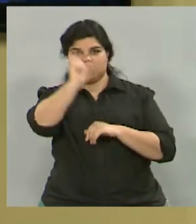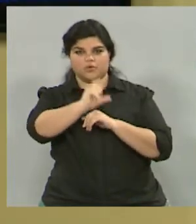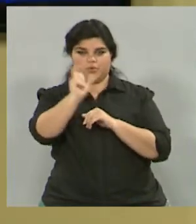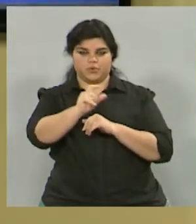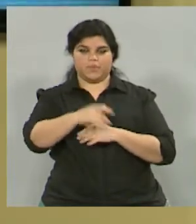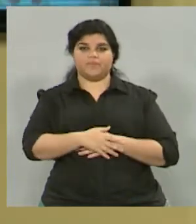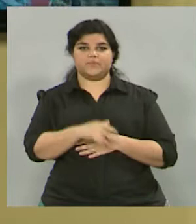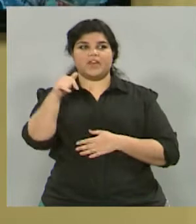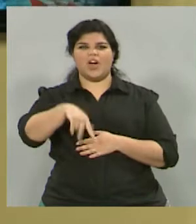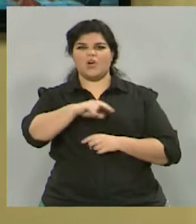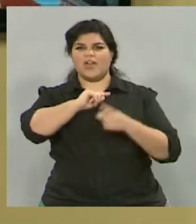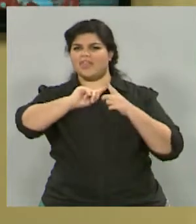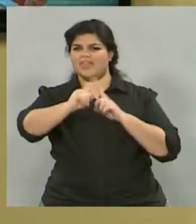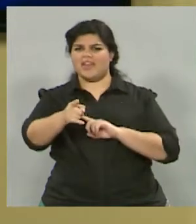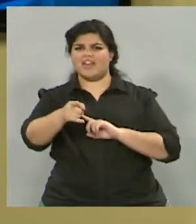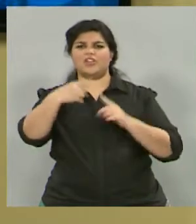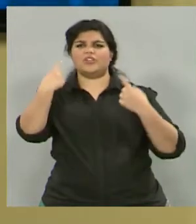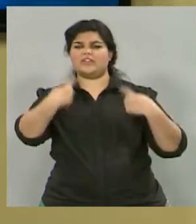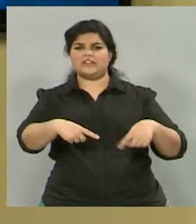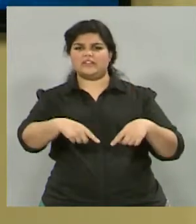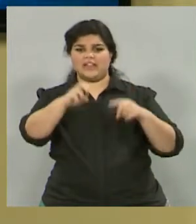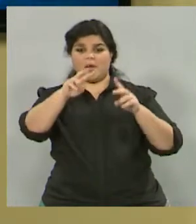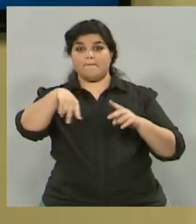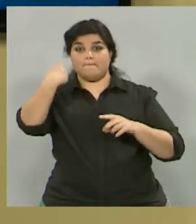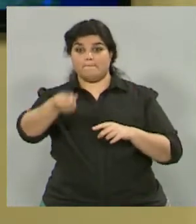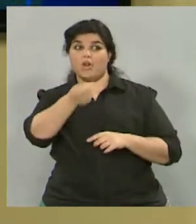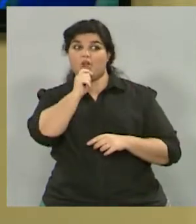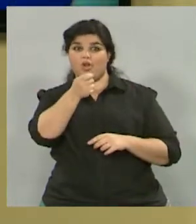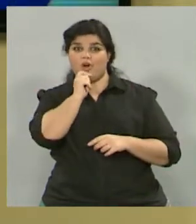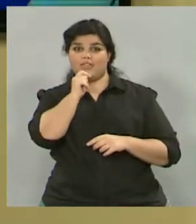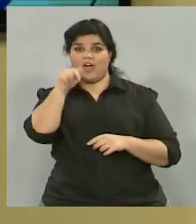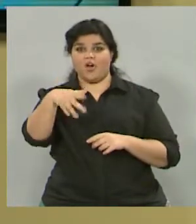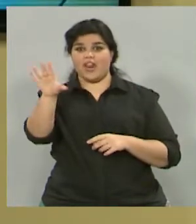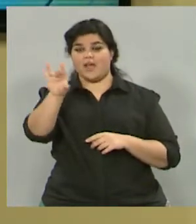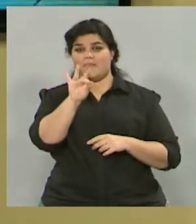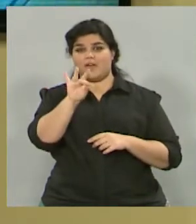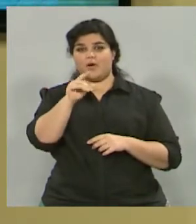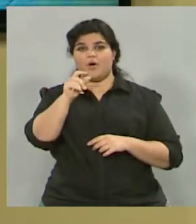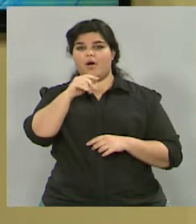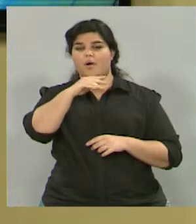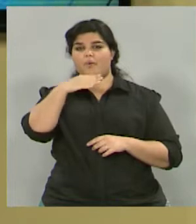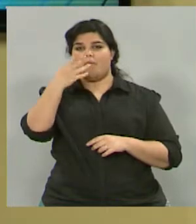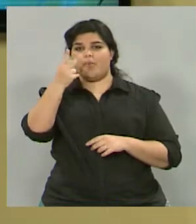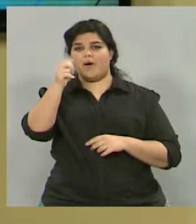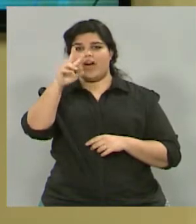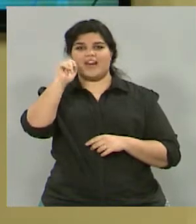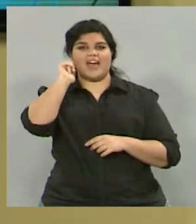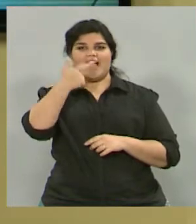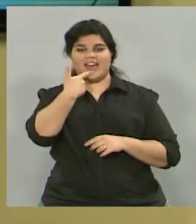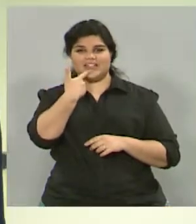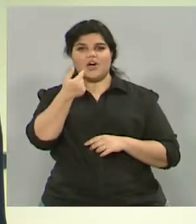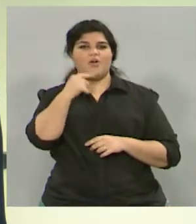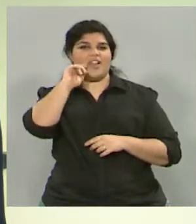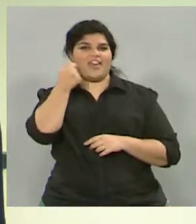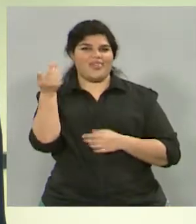de Cuyo. Nos vamos a meter directamente en la próxima nota, porque está con nosotros como invitado Jorge Vargas, economista. ¿Qué tal Jorge? Un gusto